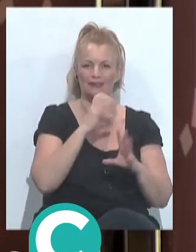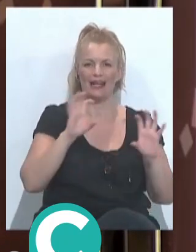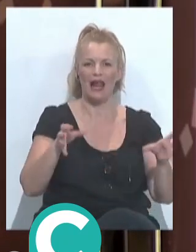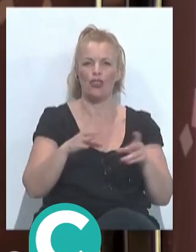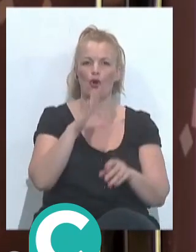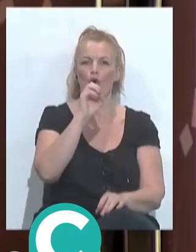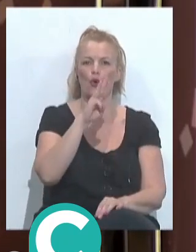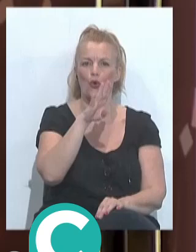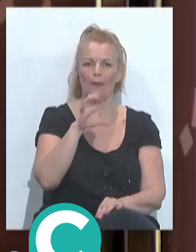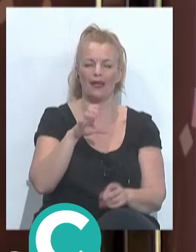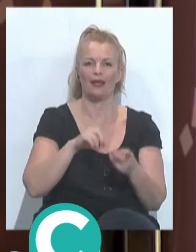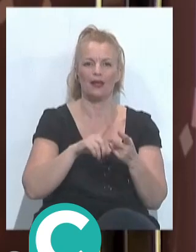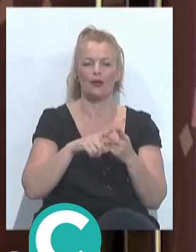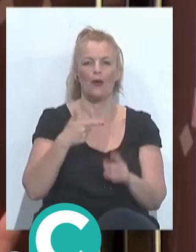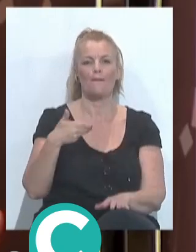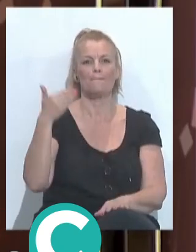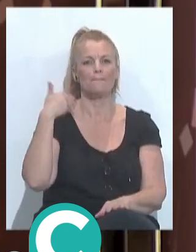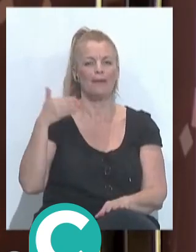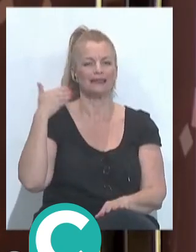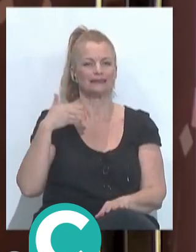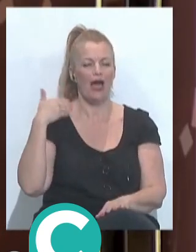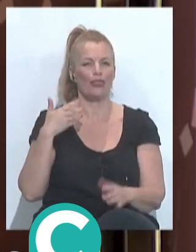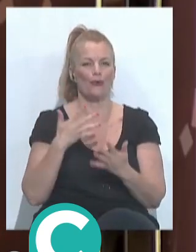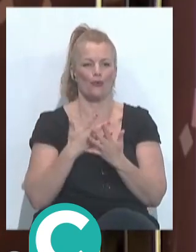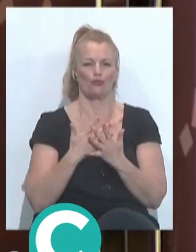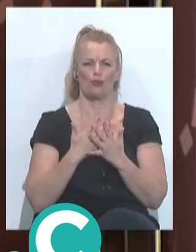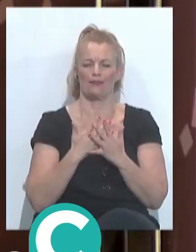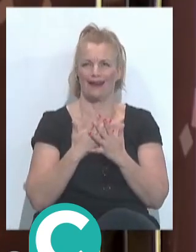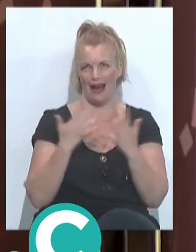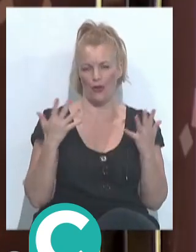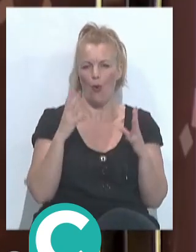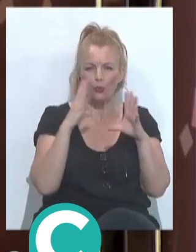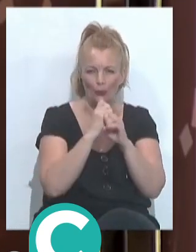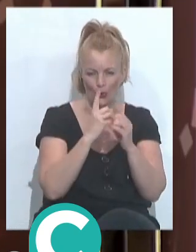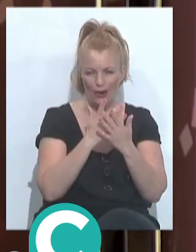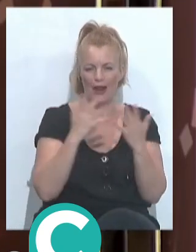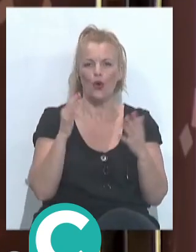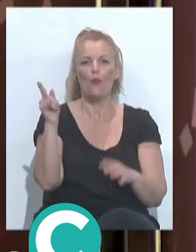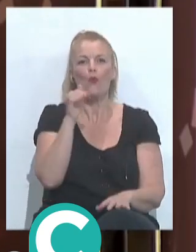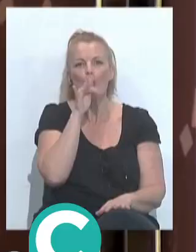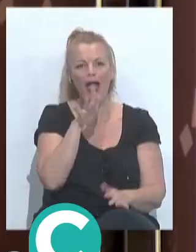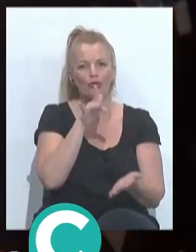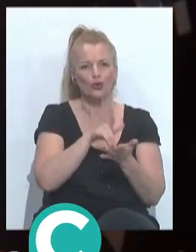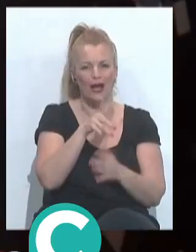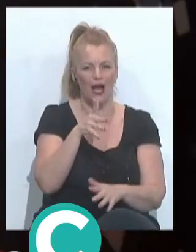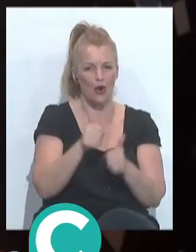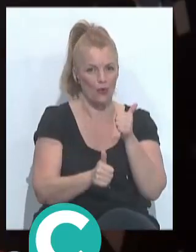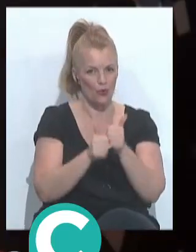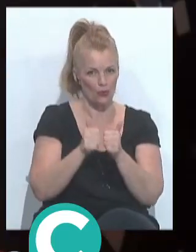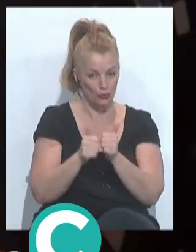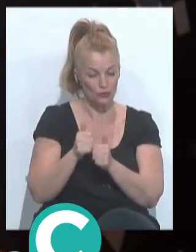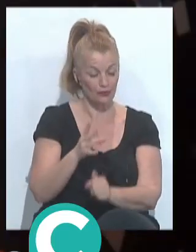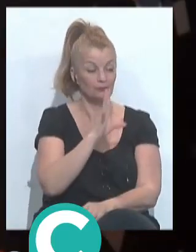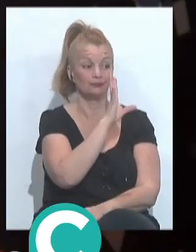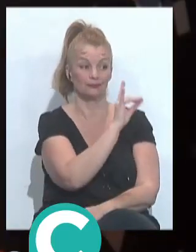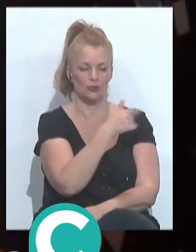pasado oscuro, no, pasado blanco como jurado del concurso, Alicia. Pues sí, la verdad es que